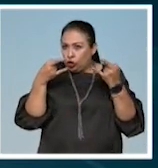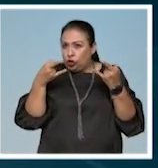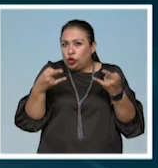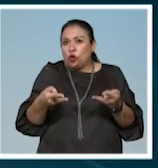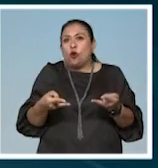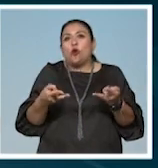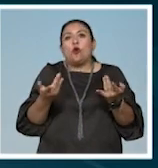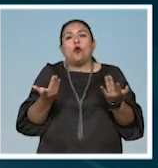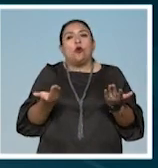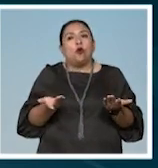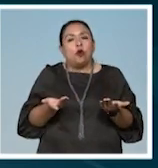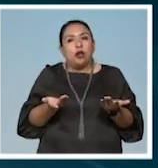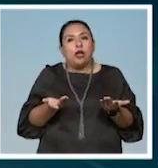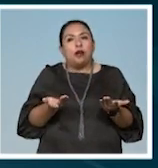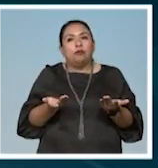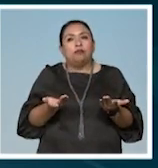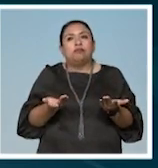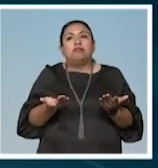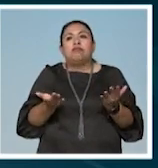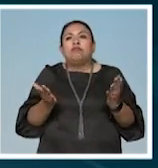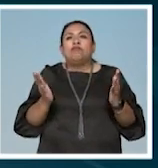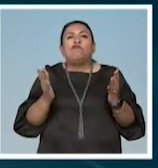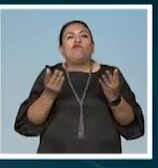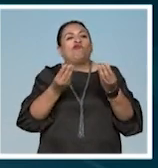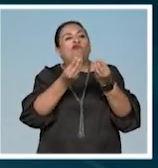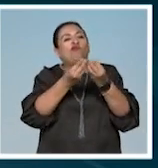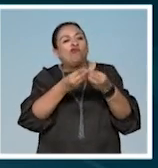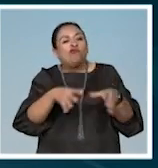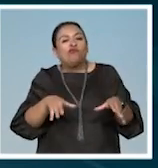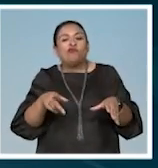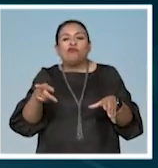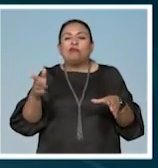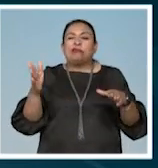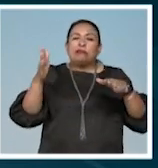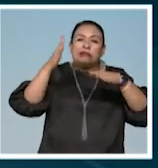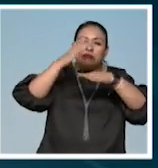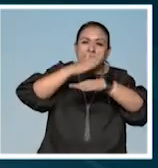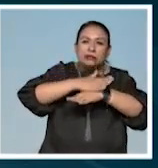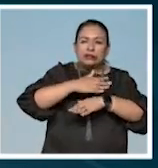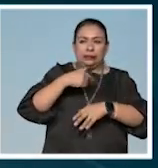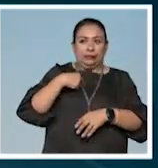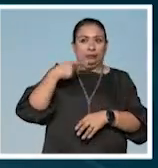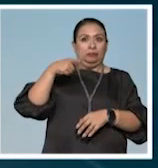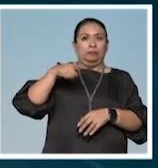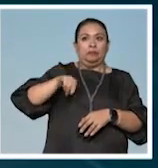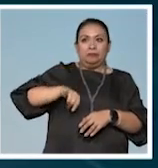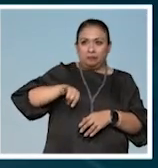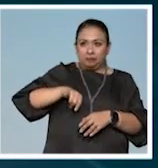pérdida, de reconciliación, me llamó mucho la atención.